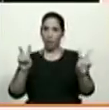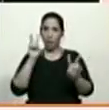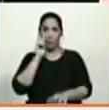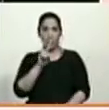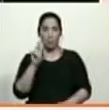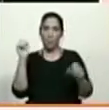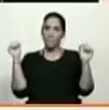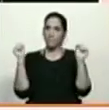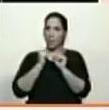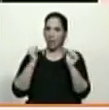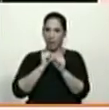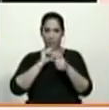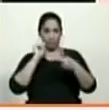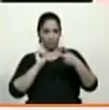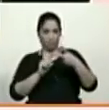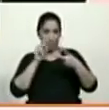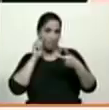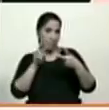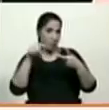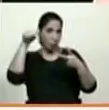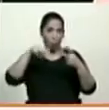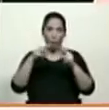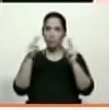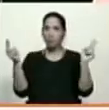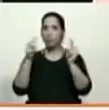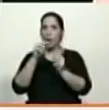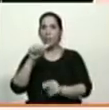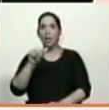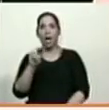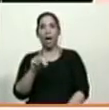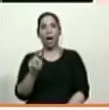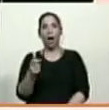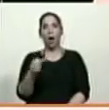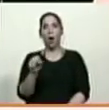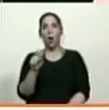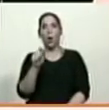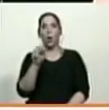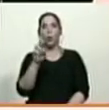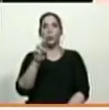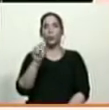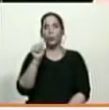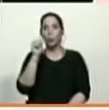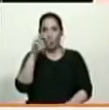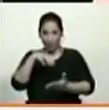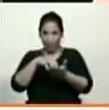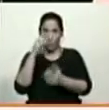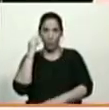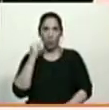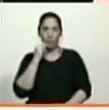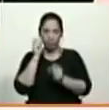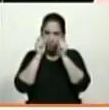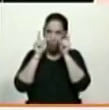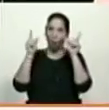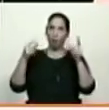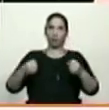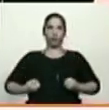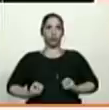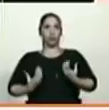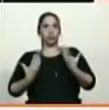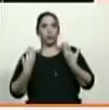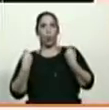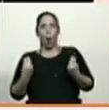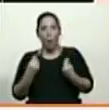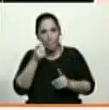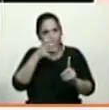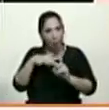Mérida, lo vimos hoy, en el Puente Angostura, en el Estado Bolívar, una cosa que realmente conmueve nuestra alma, como el pueblo de